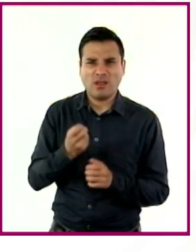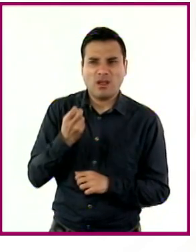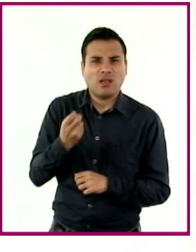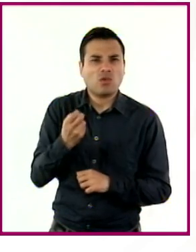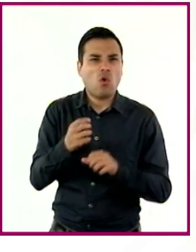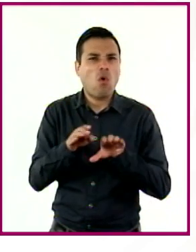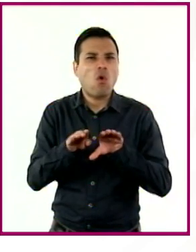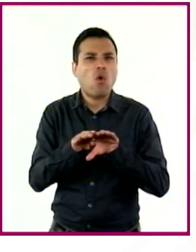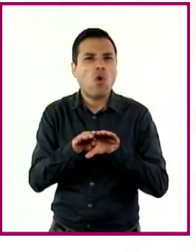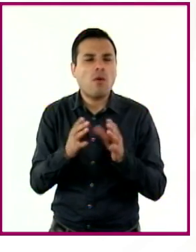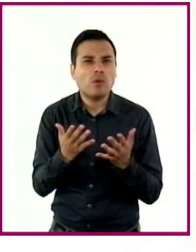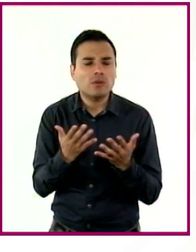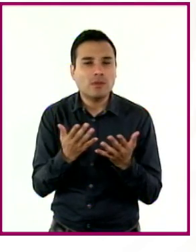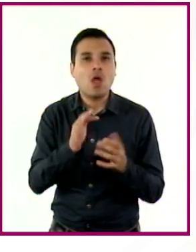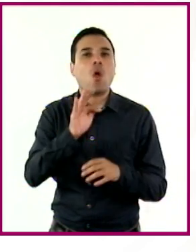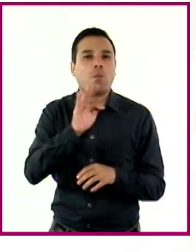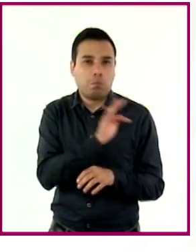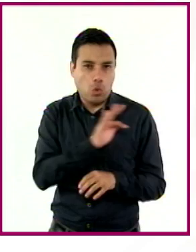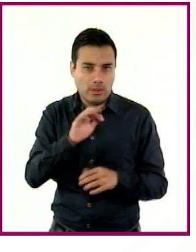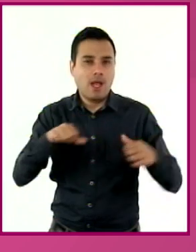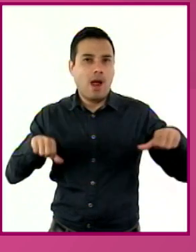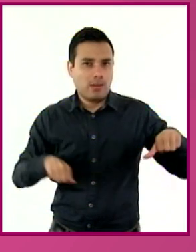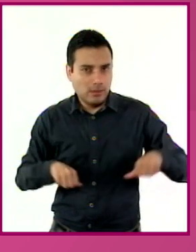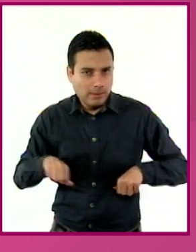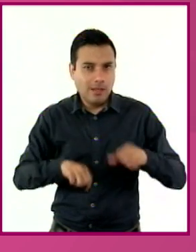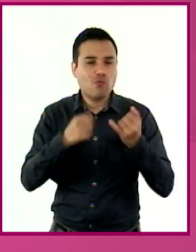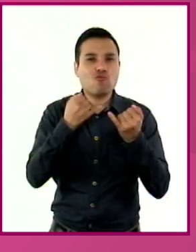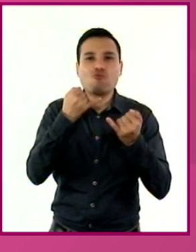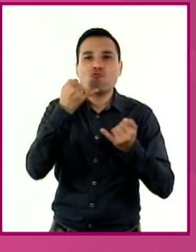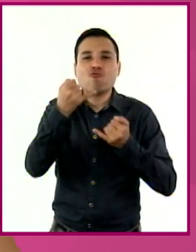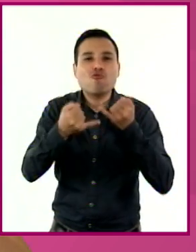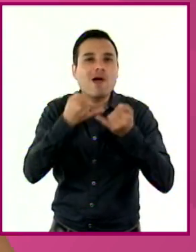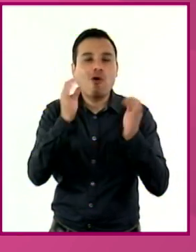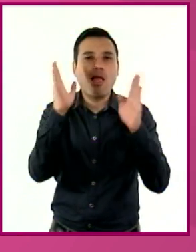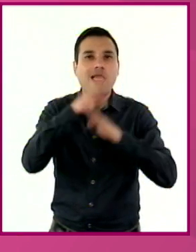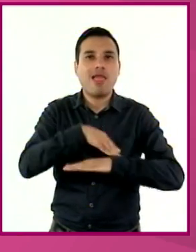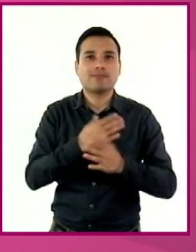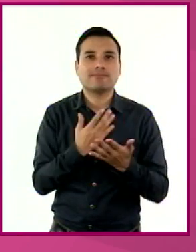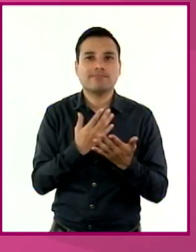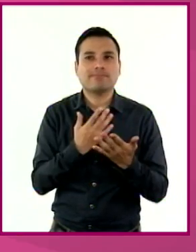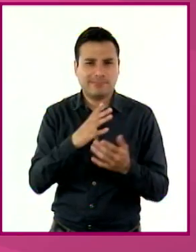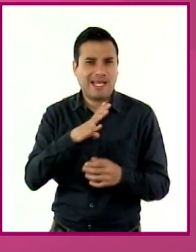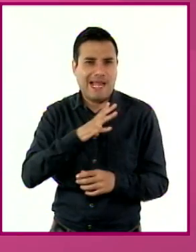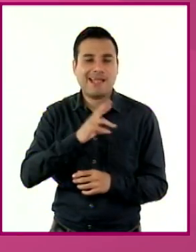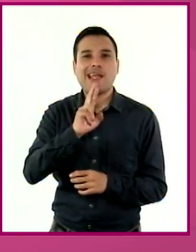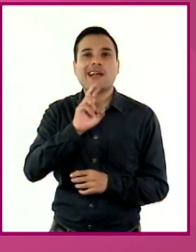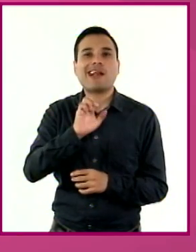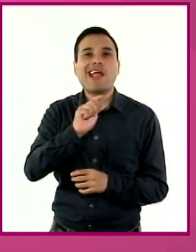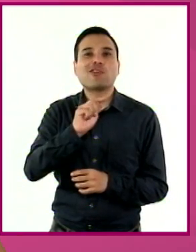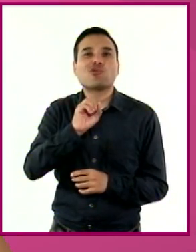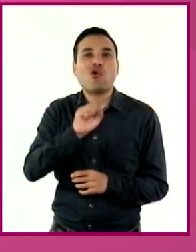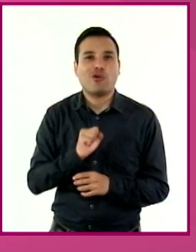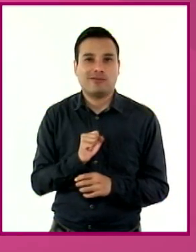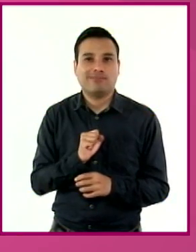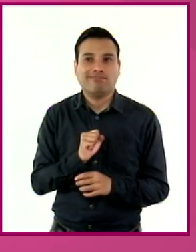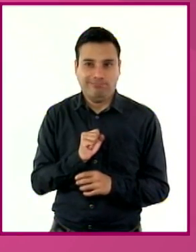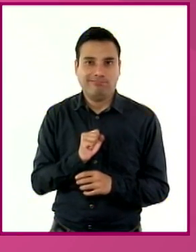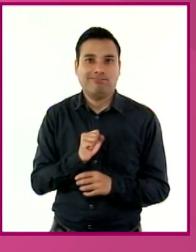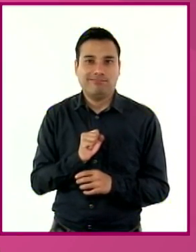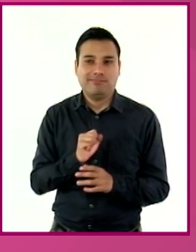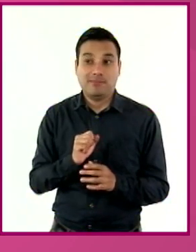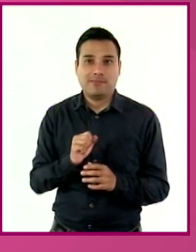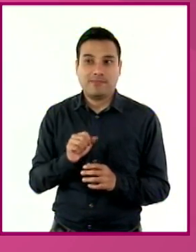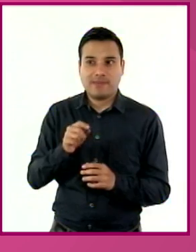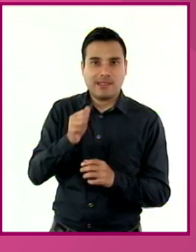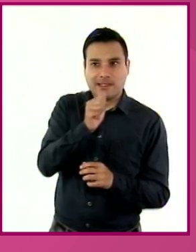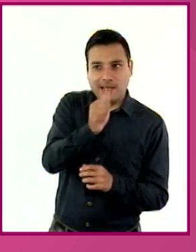por ejemplo, a partir de actividades lúdicas que impliquen un reto, tanto personal como grupal y que al mismo tiempo